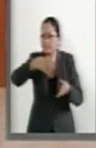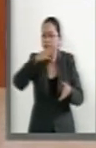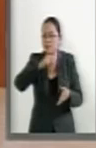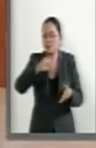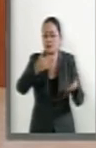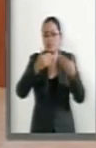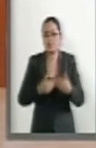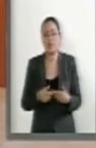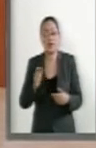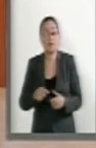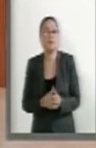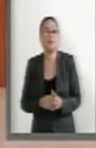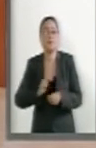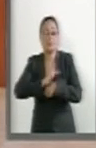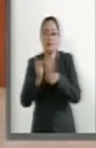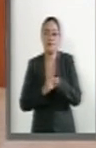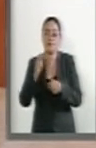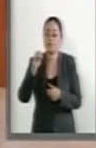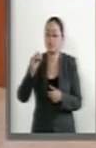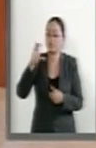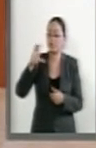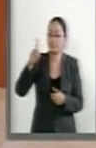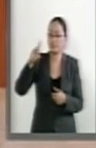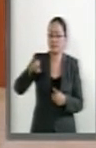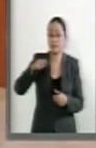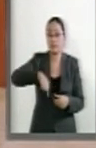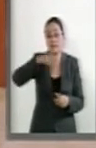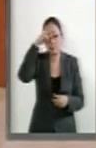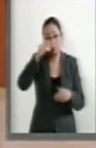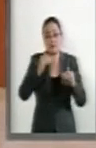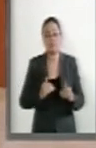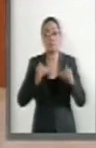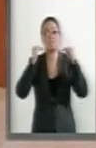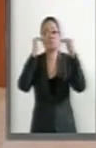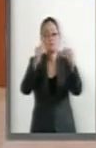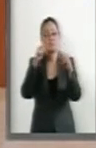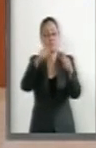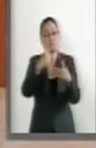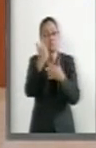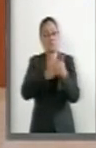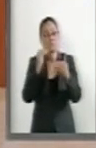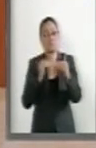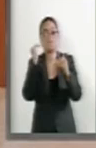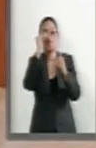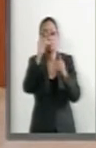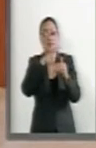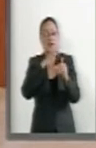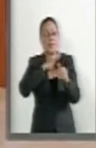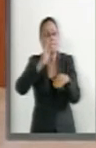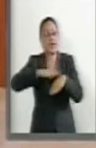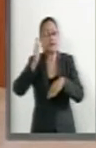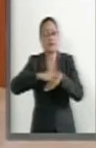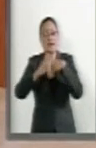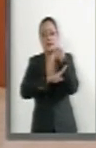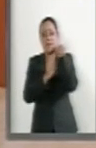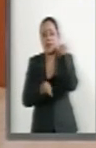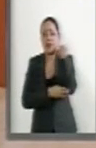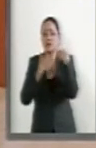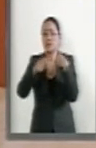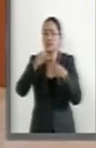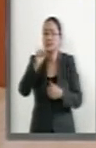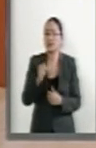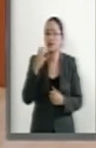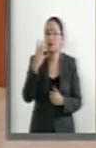Cooperación y el Desarrollo Económico, México encabeza la lista de mayor índice de embarazos con